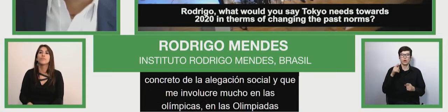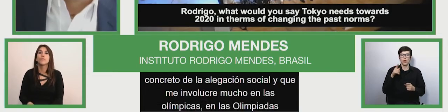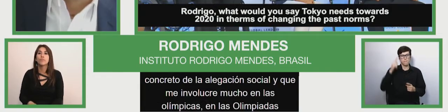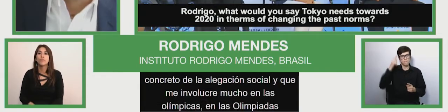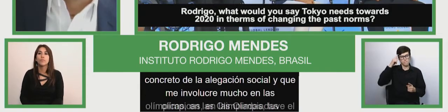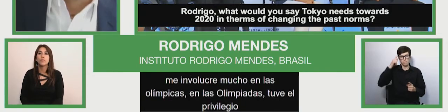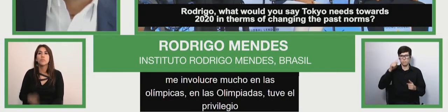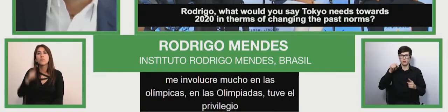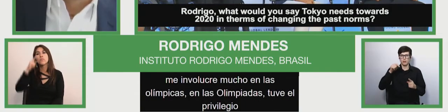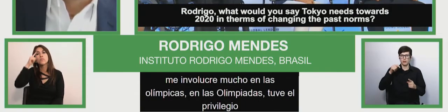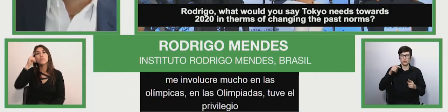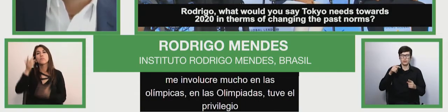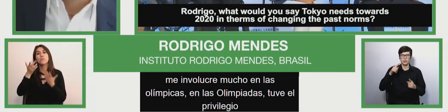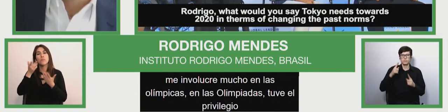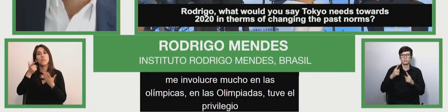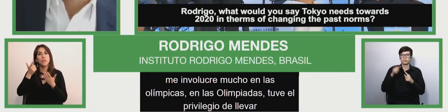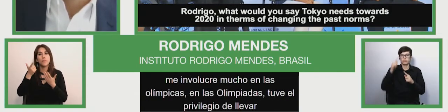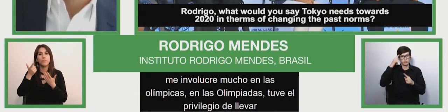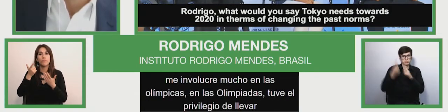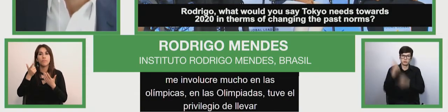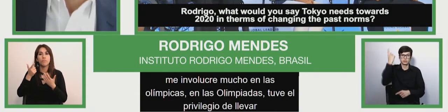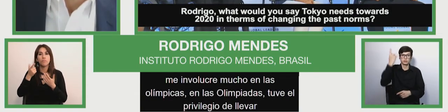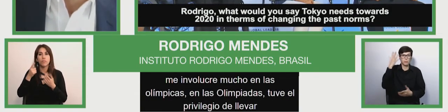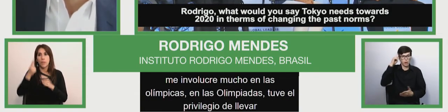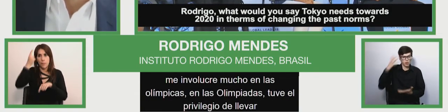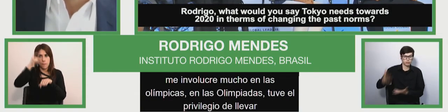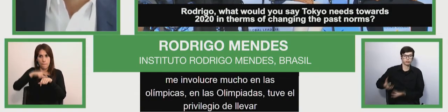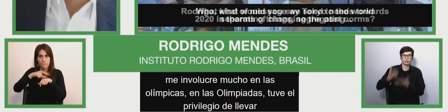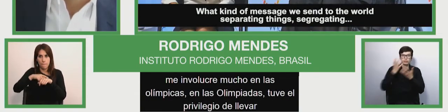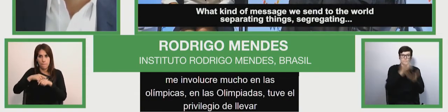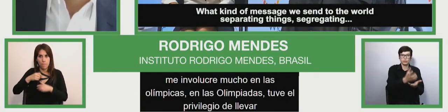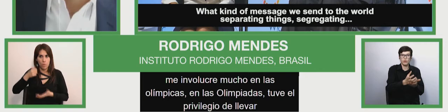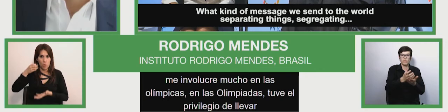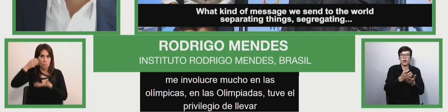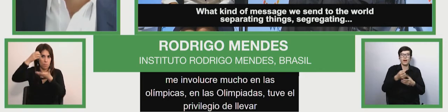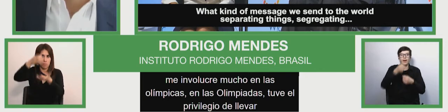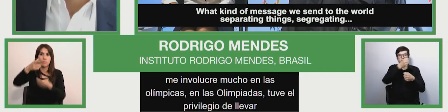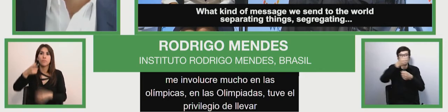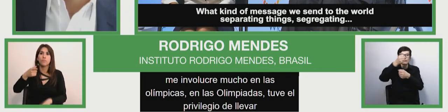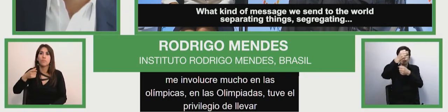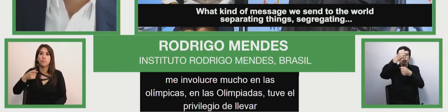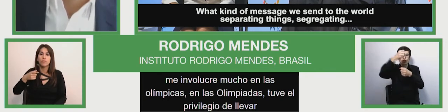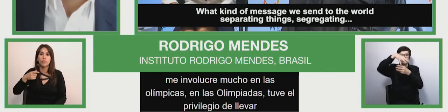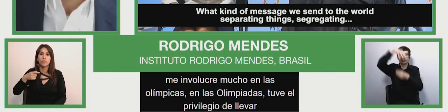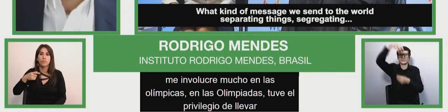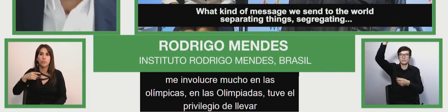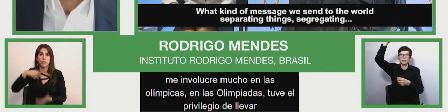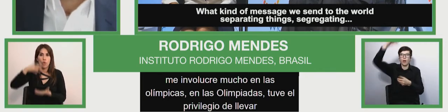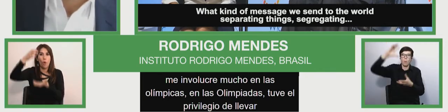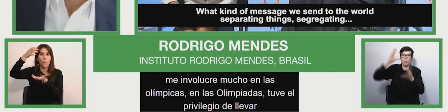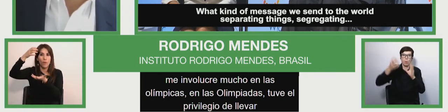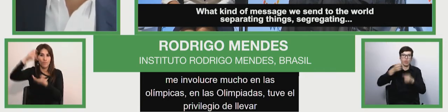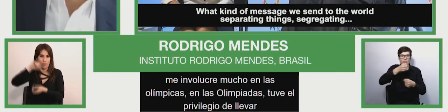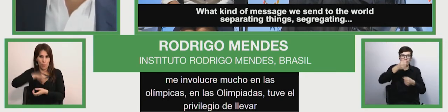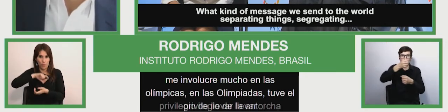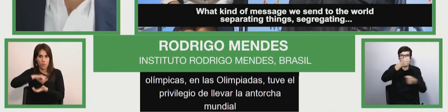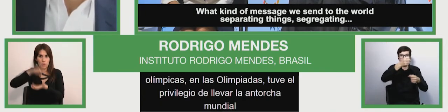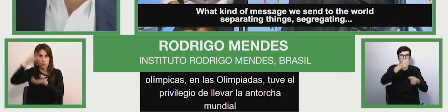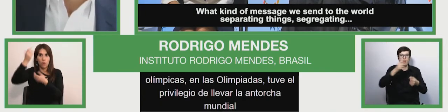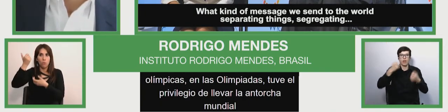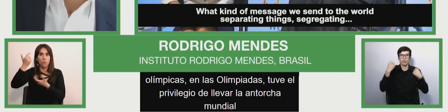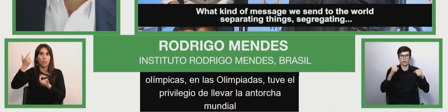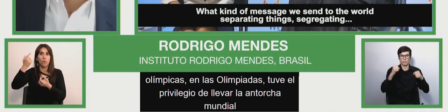la la la la la antorcha mundial y me invitaron a participar en un seminario